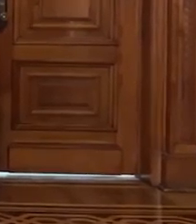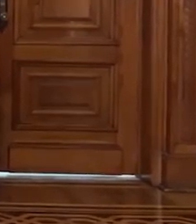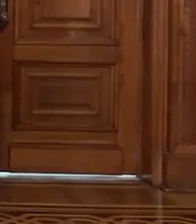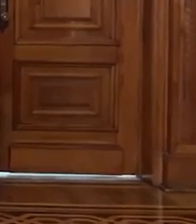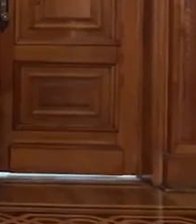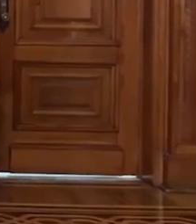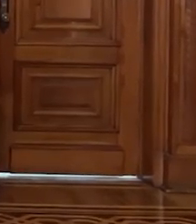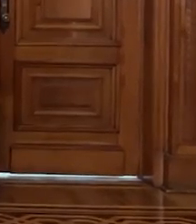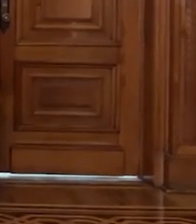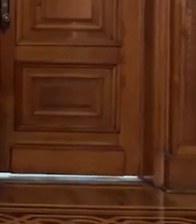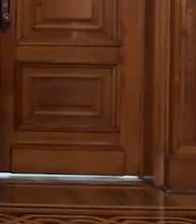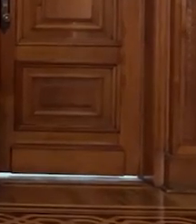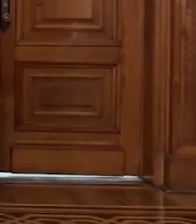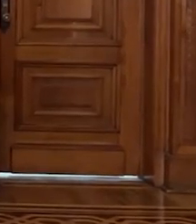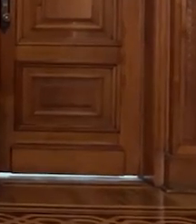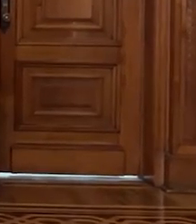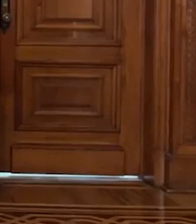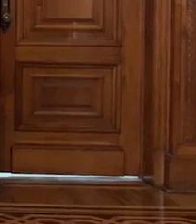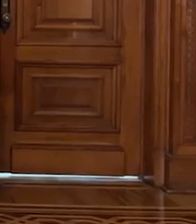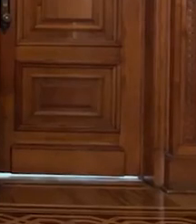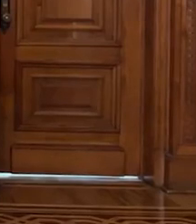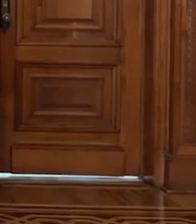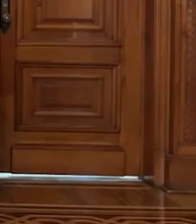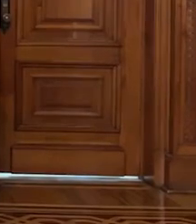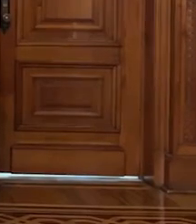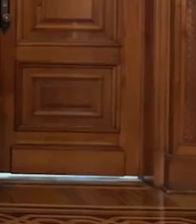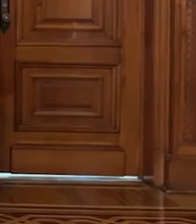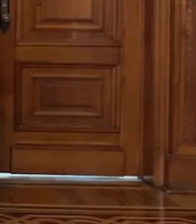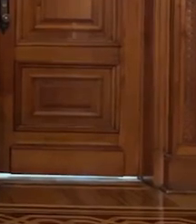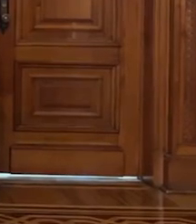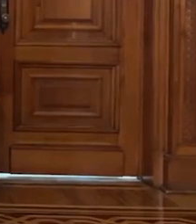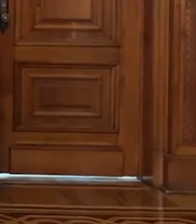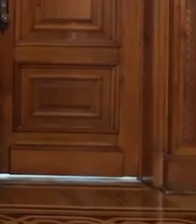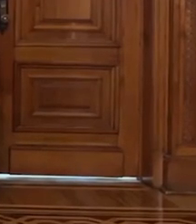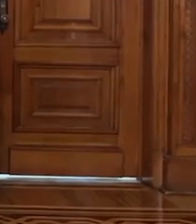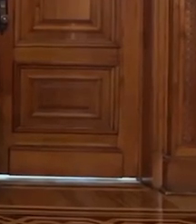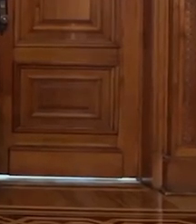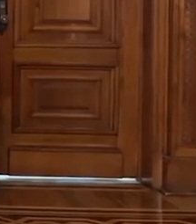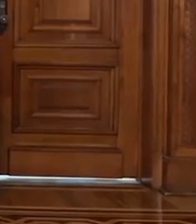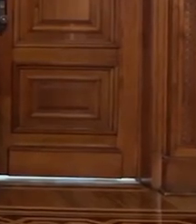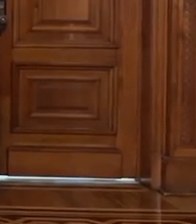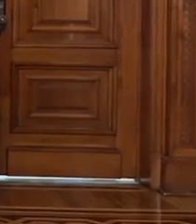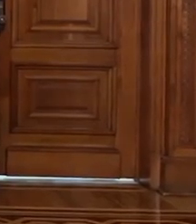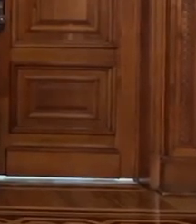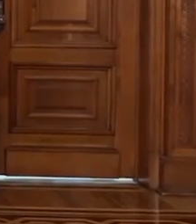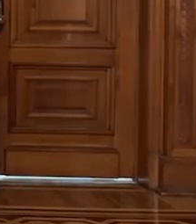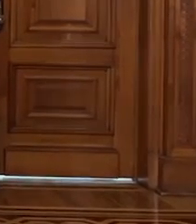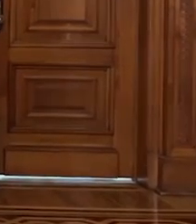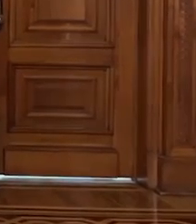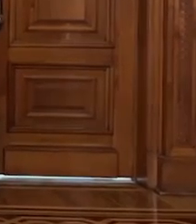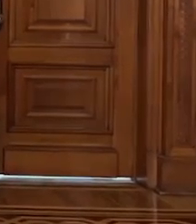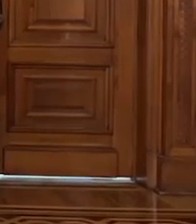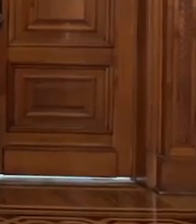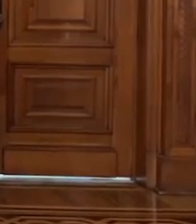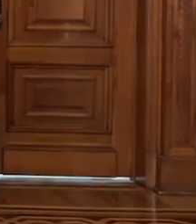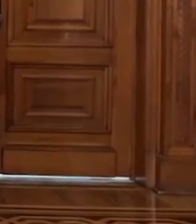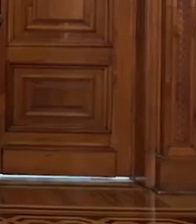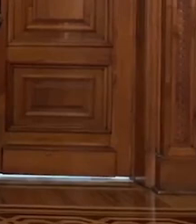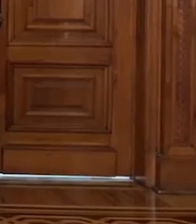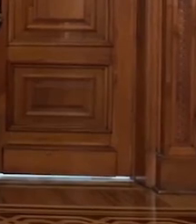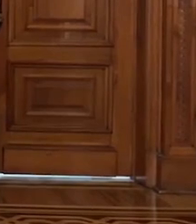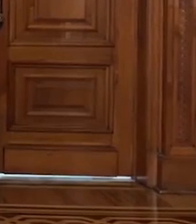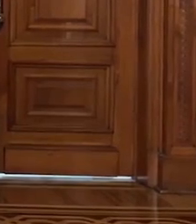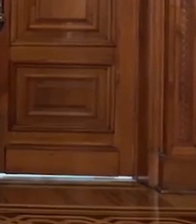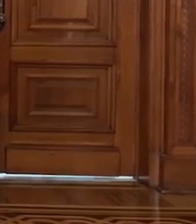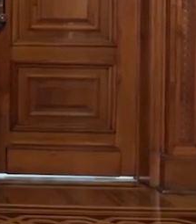Y no sé. Y agradecerle al equipo porque nos trajeron el trofeo. Claro. Nada